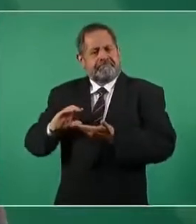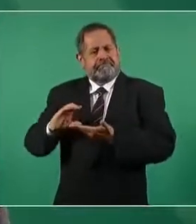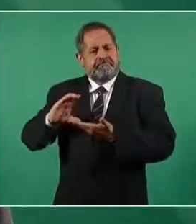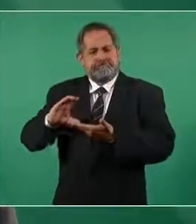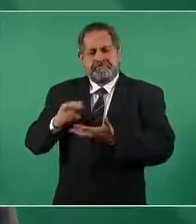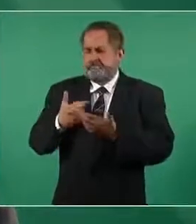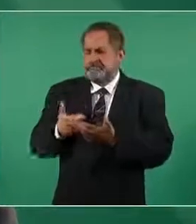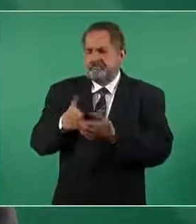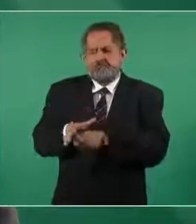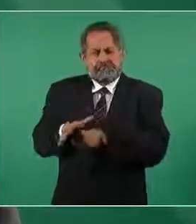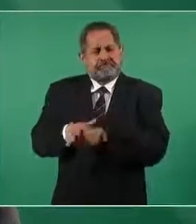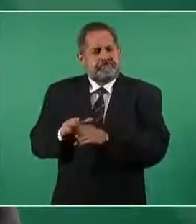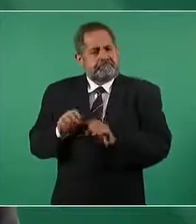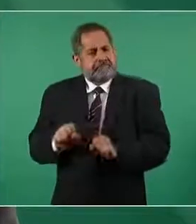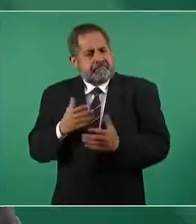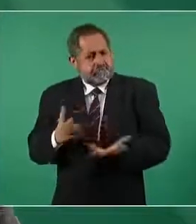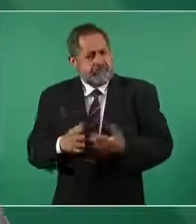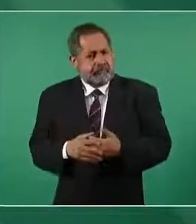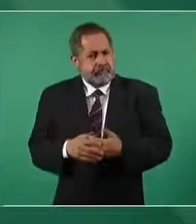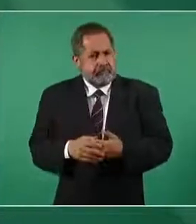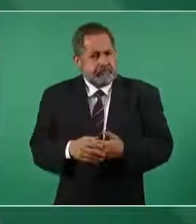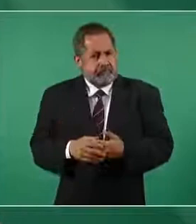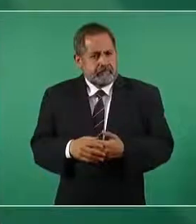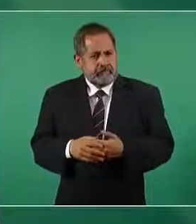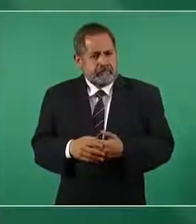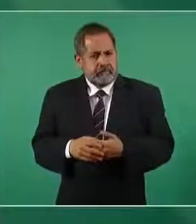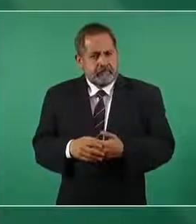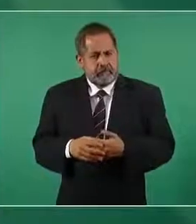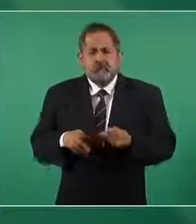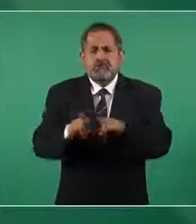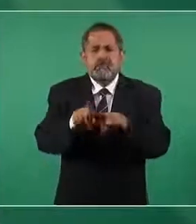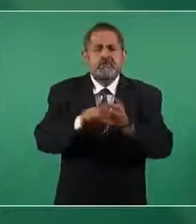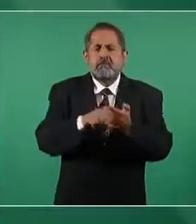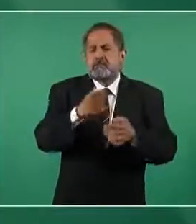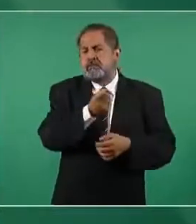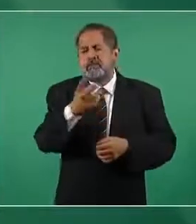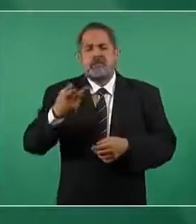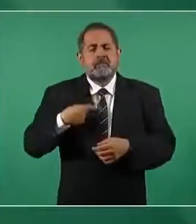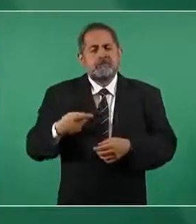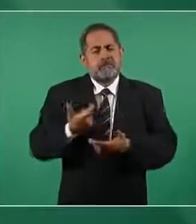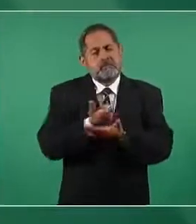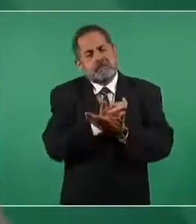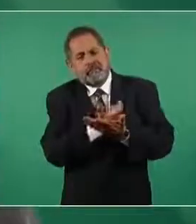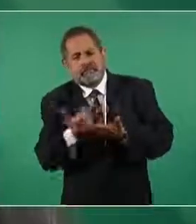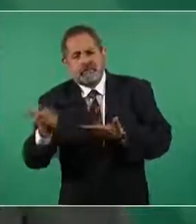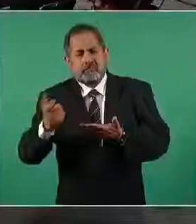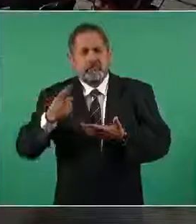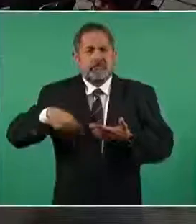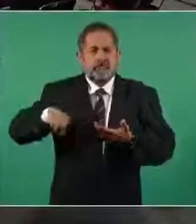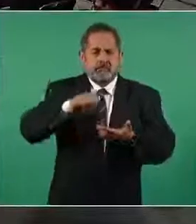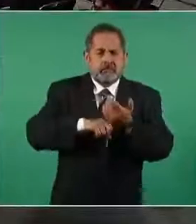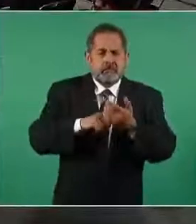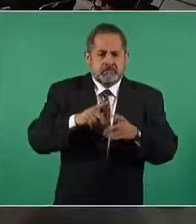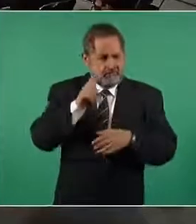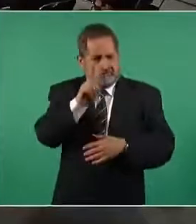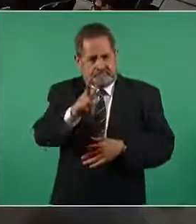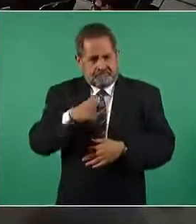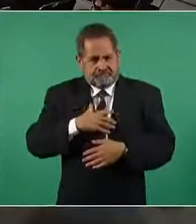lo mismo calzo de los sueldos a mí me da pena